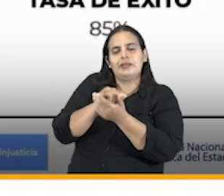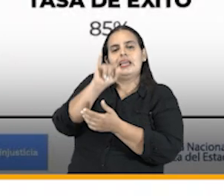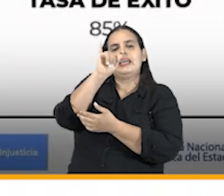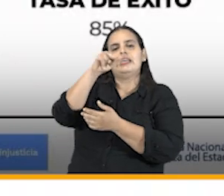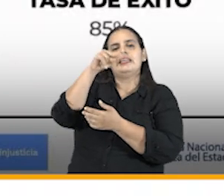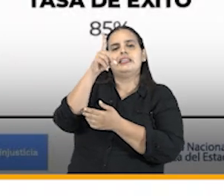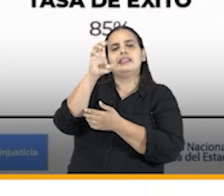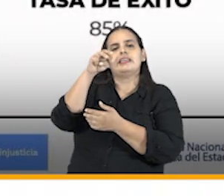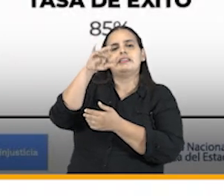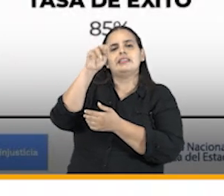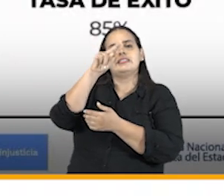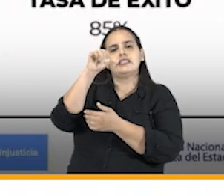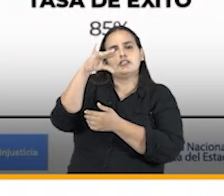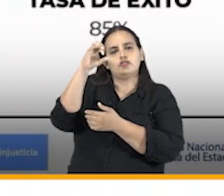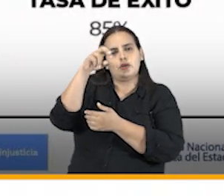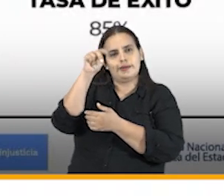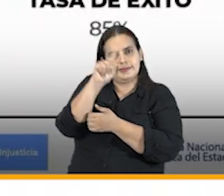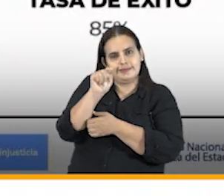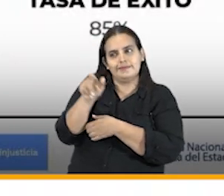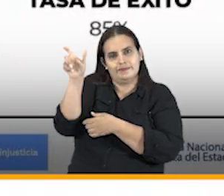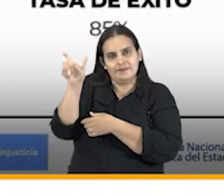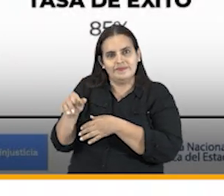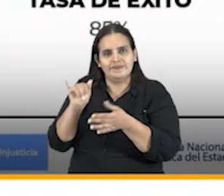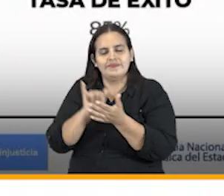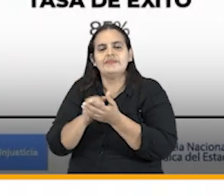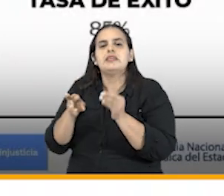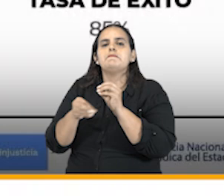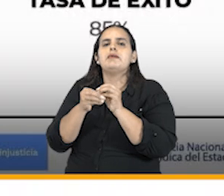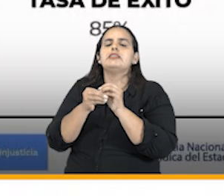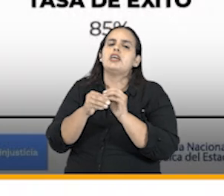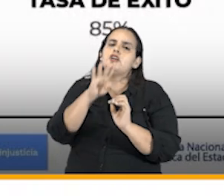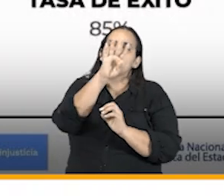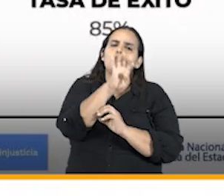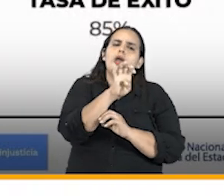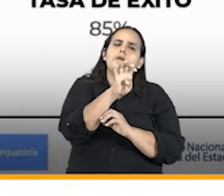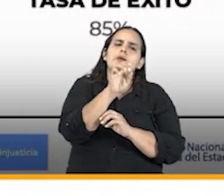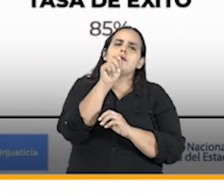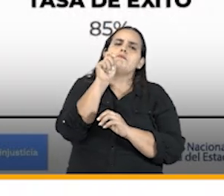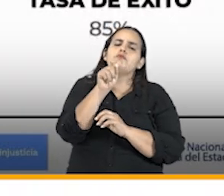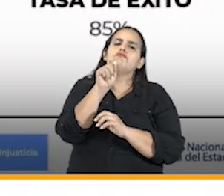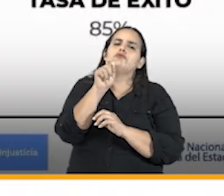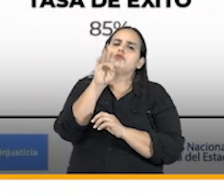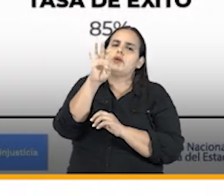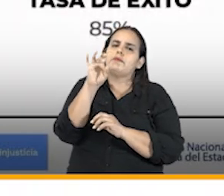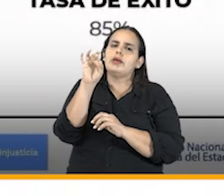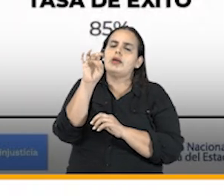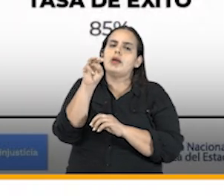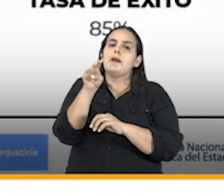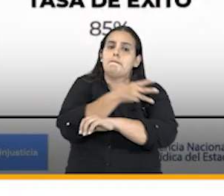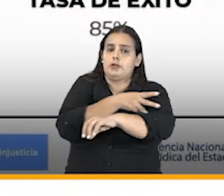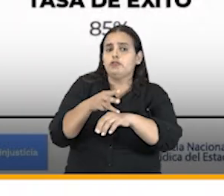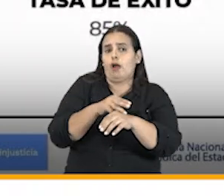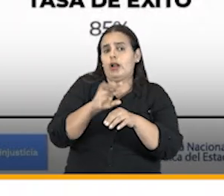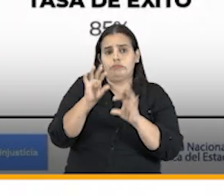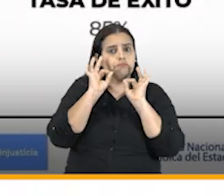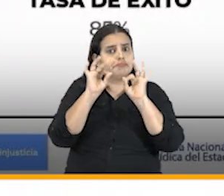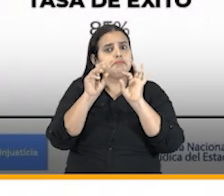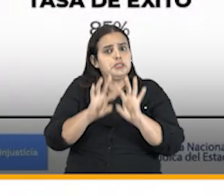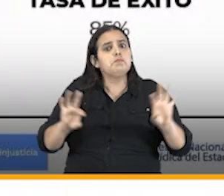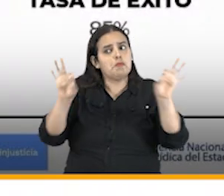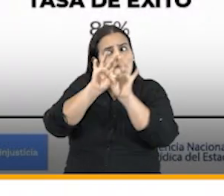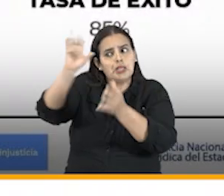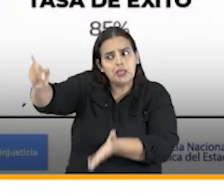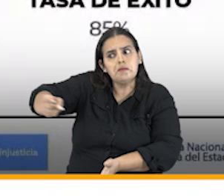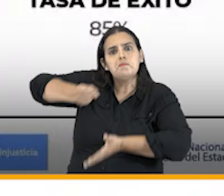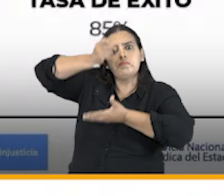y cerramos el 2020 con 9.9 billones de pesos en ahorros una cifra bastante representativa